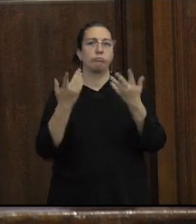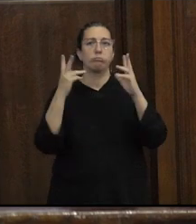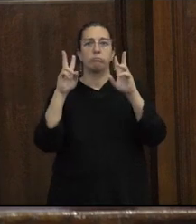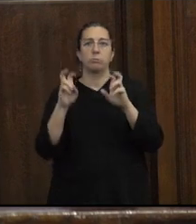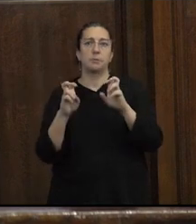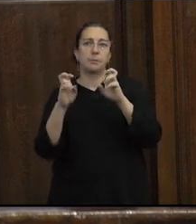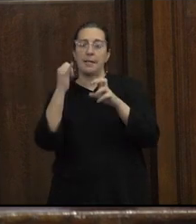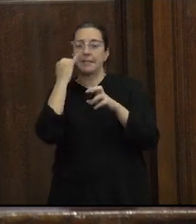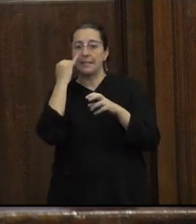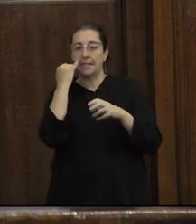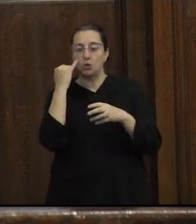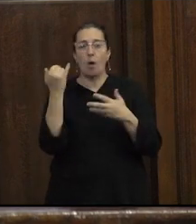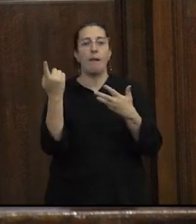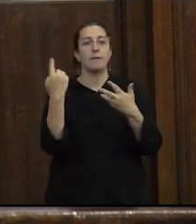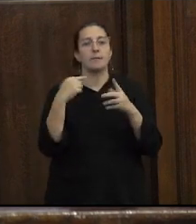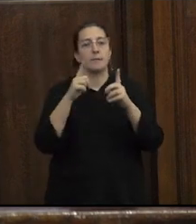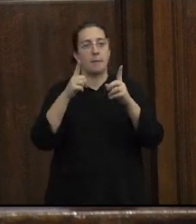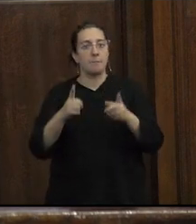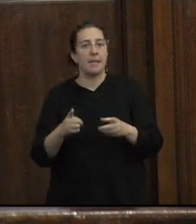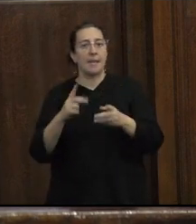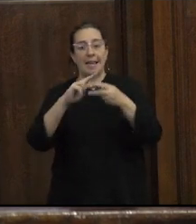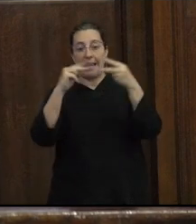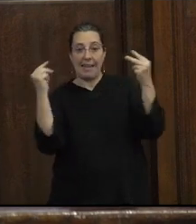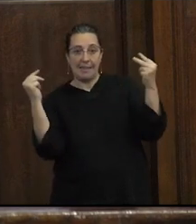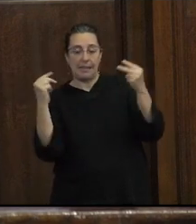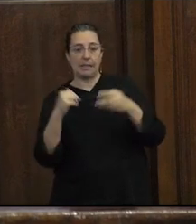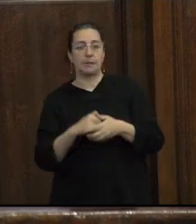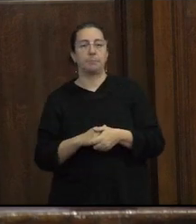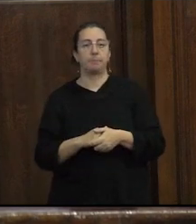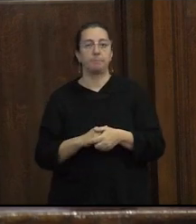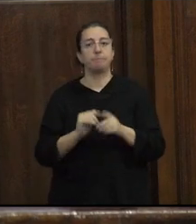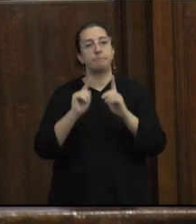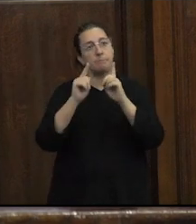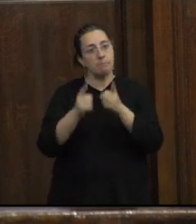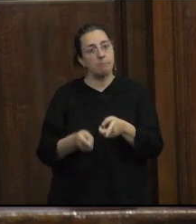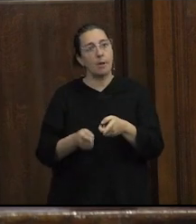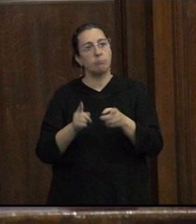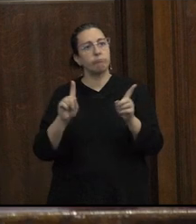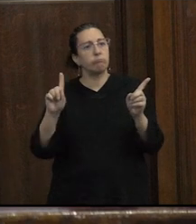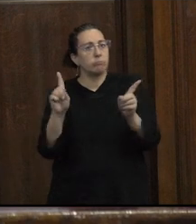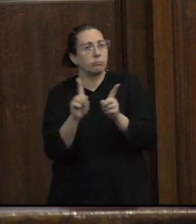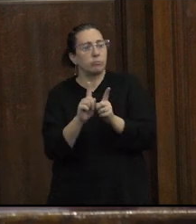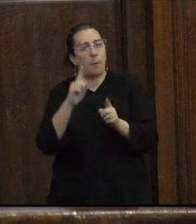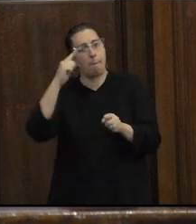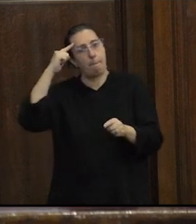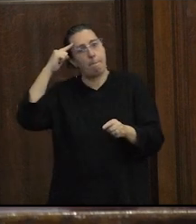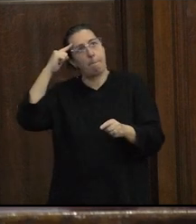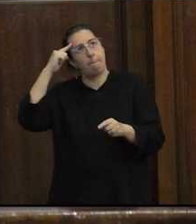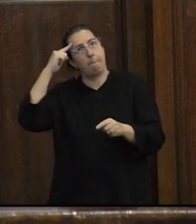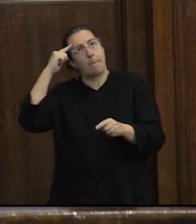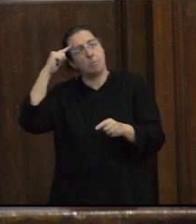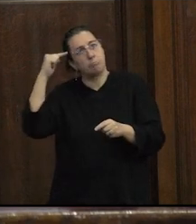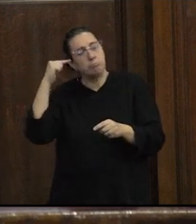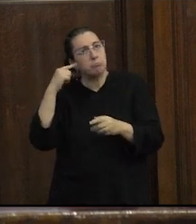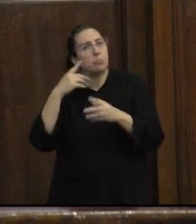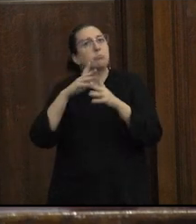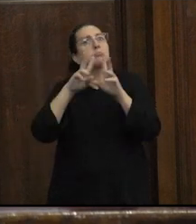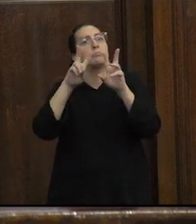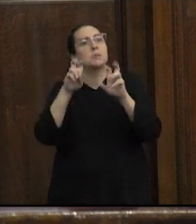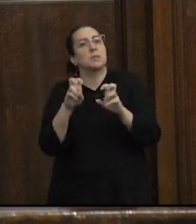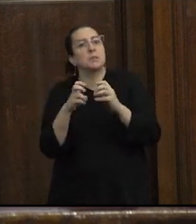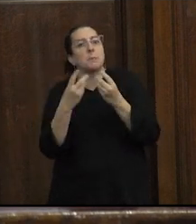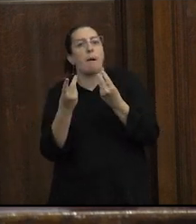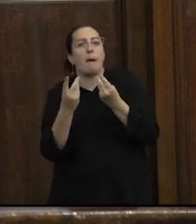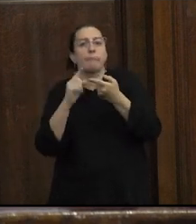genéricas y también hacia el final quiero acercarles algunas breves reflexiones epistemológicas acerca del